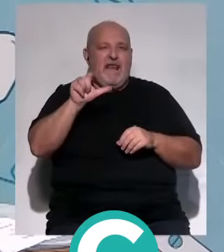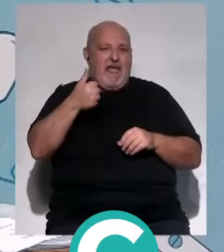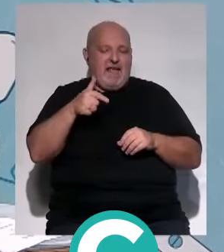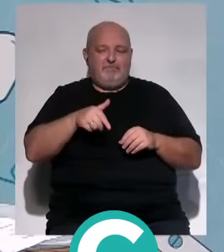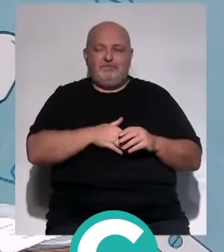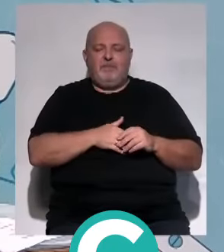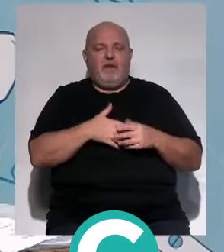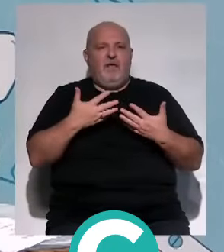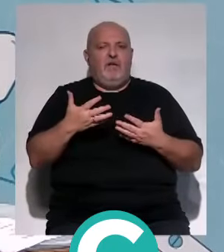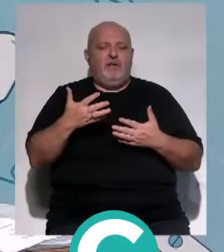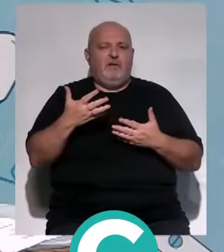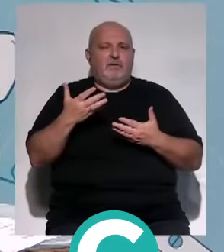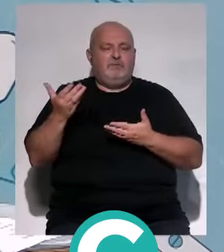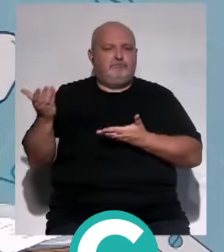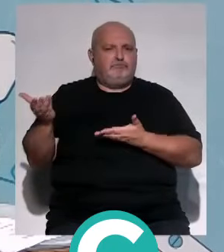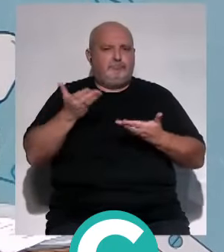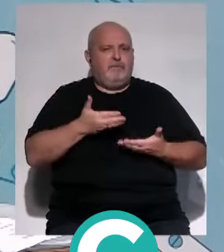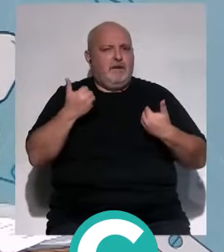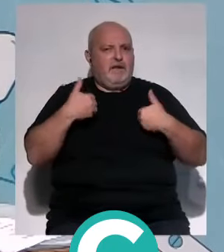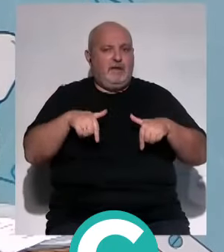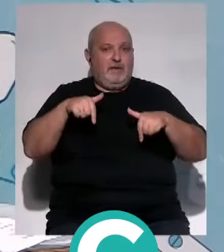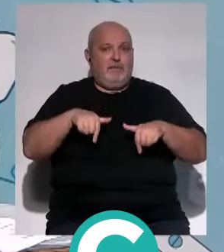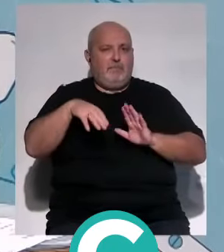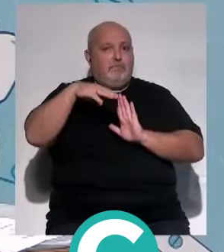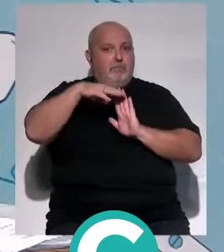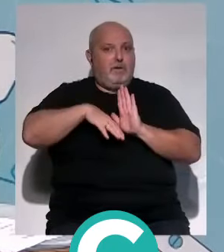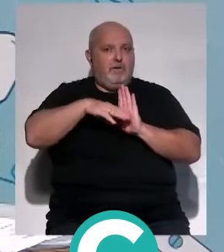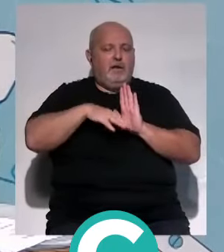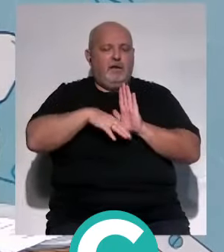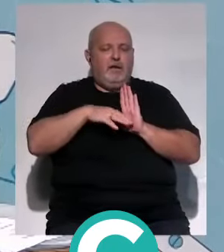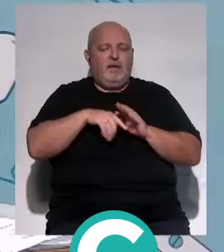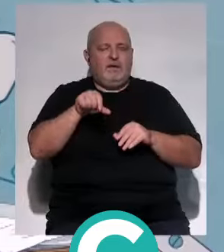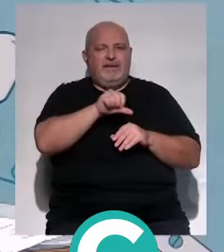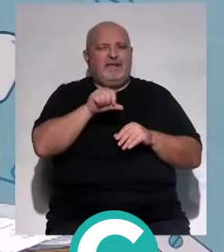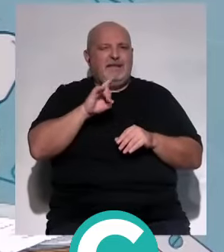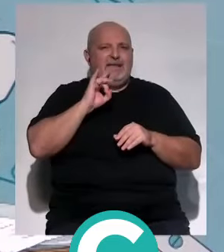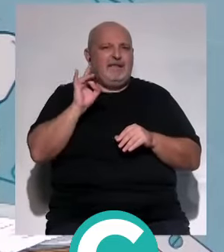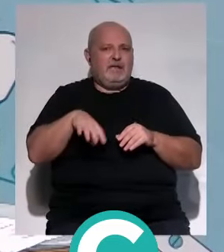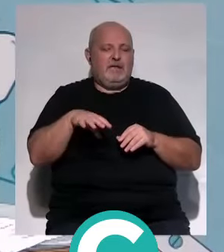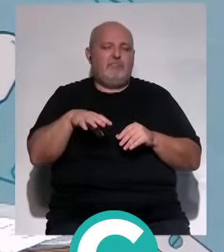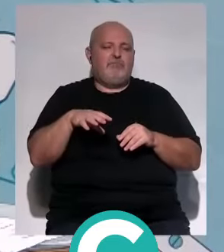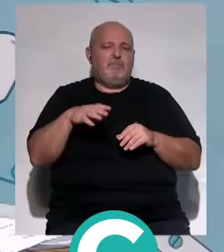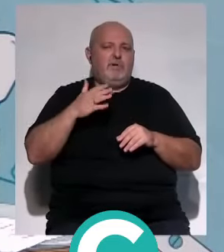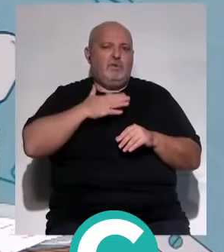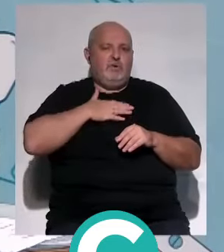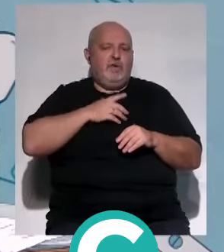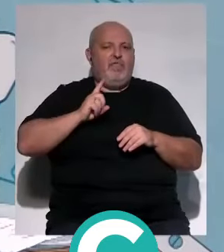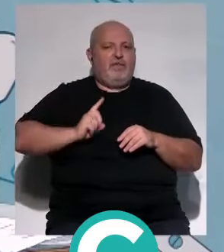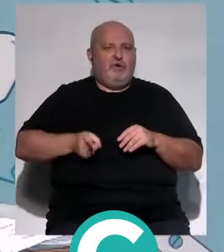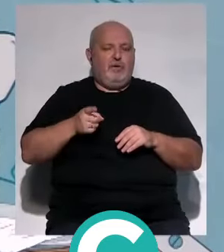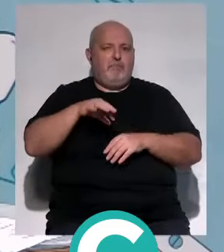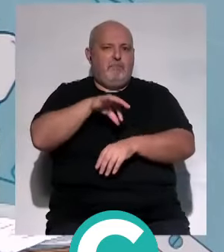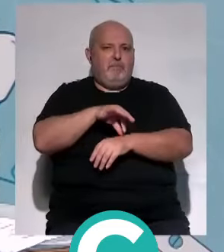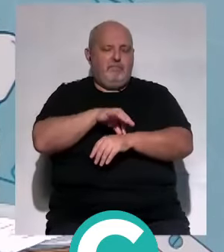Cádiz. Vamos a contar ya en el plato de Saludablemente esta semana con las aportaciones de su director